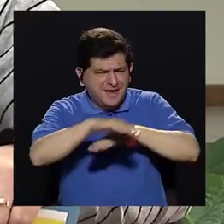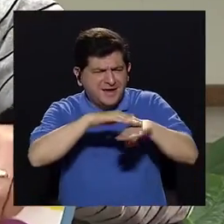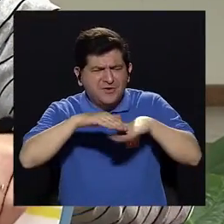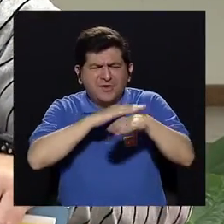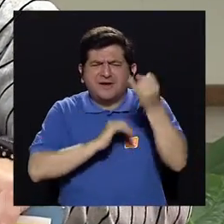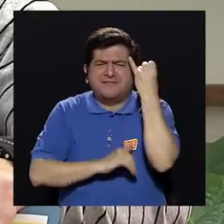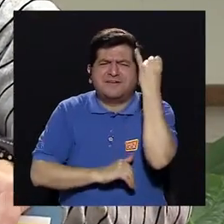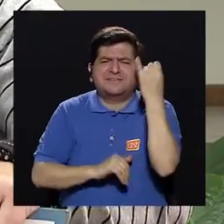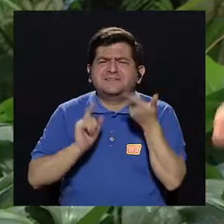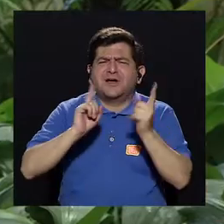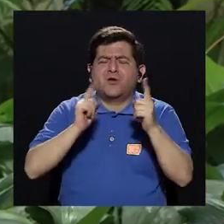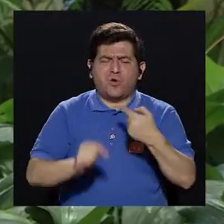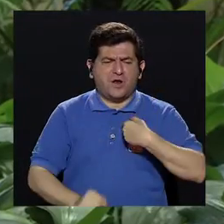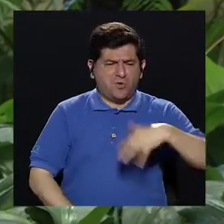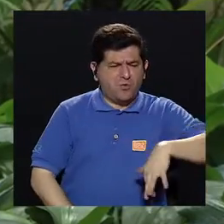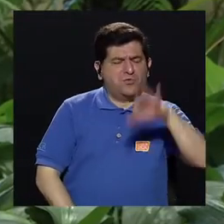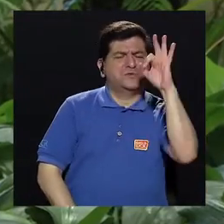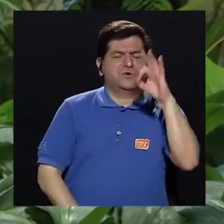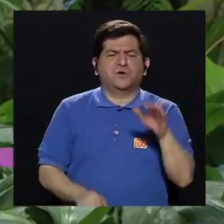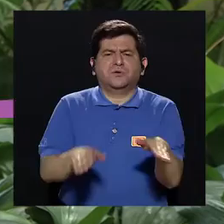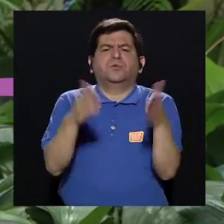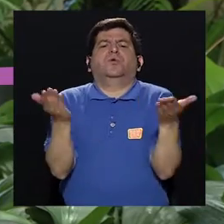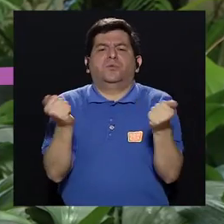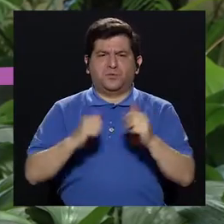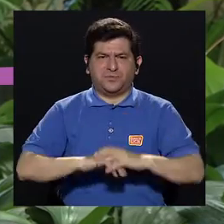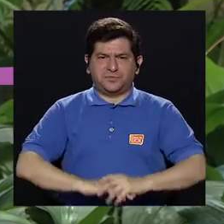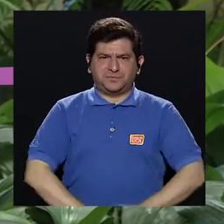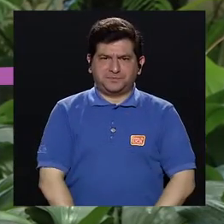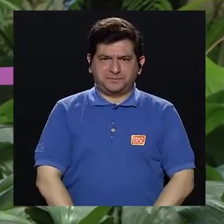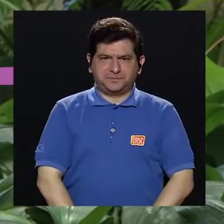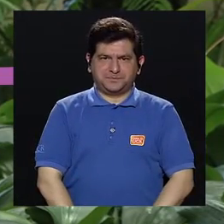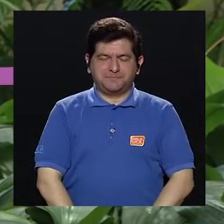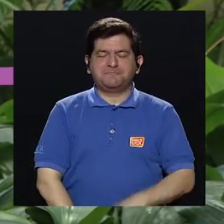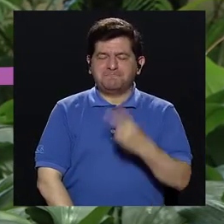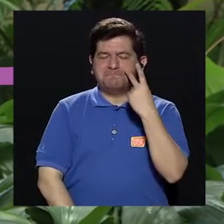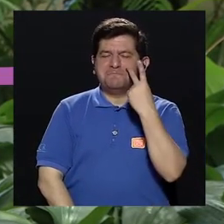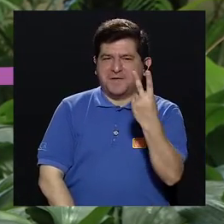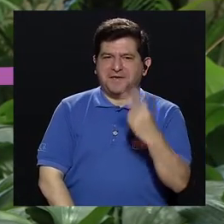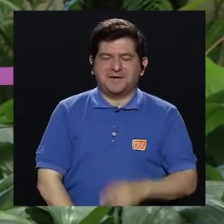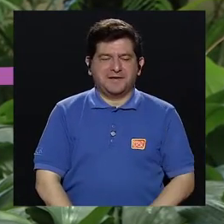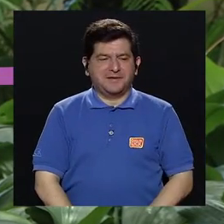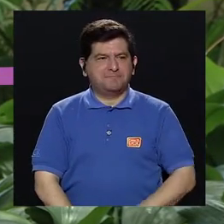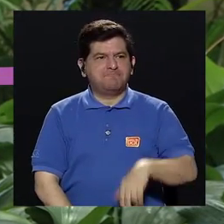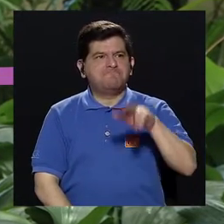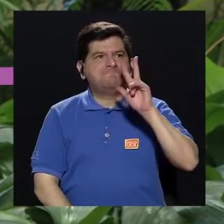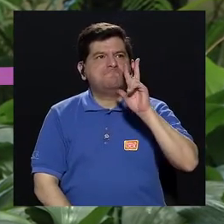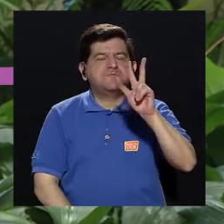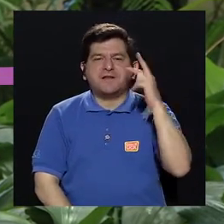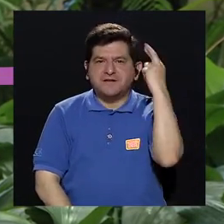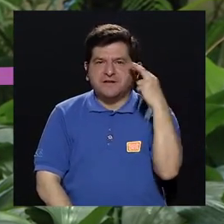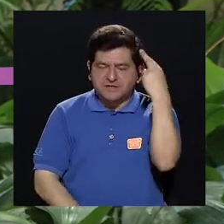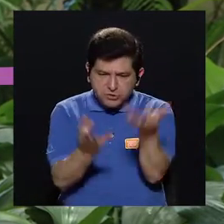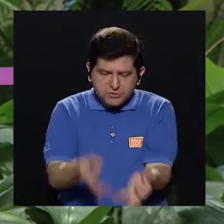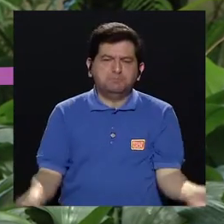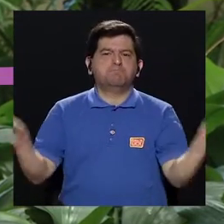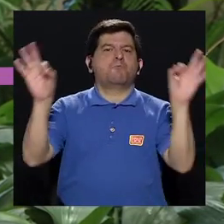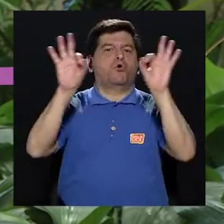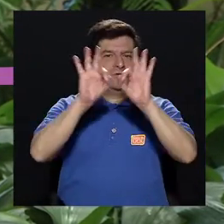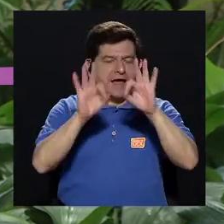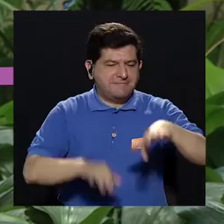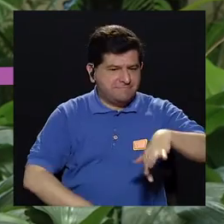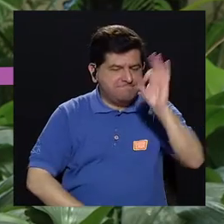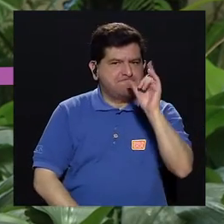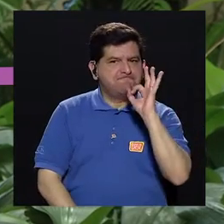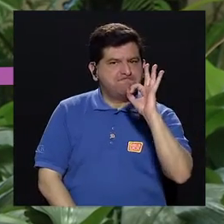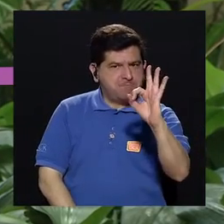pilares exactamente que uno va escoger? Vamos a ver. Básicamente habría como tres razones importantes